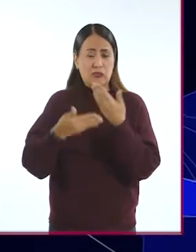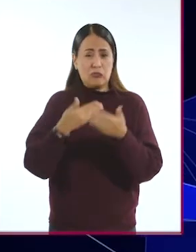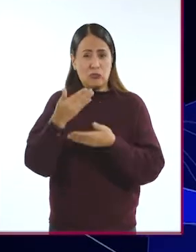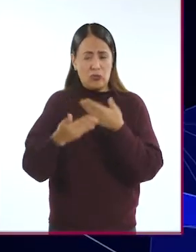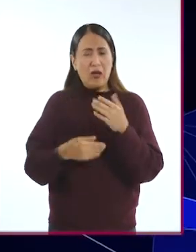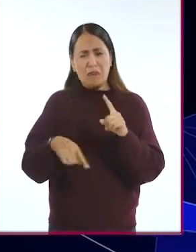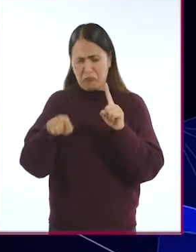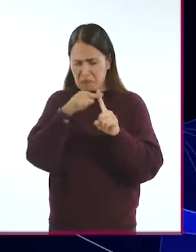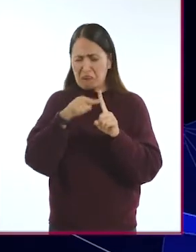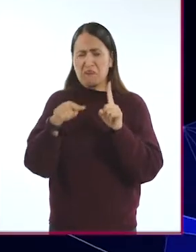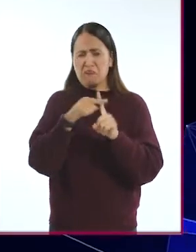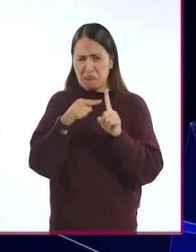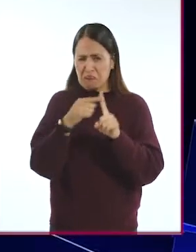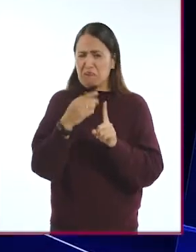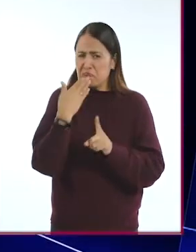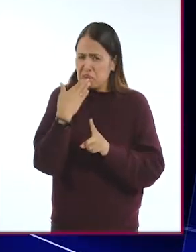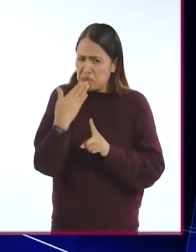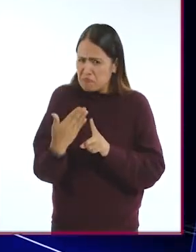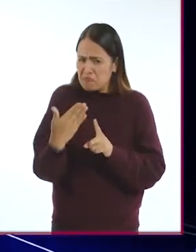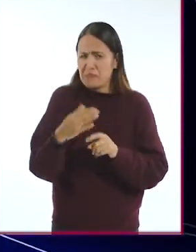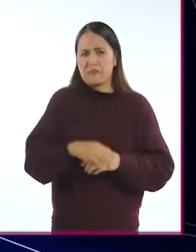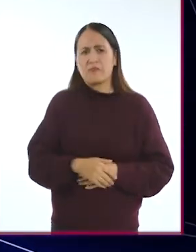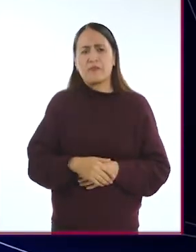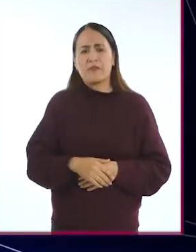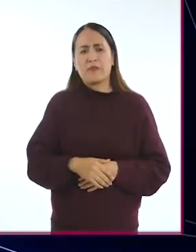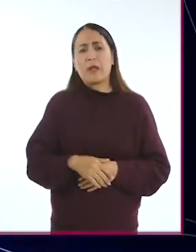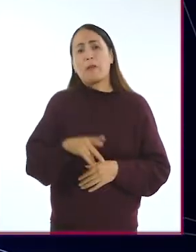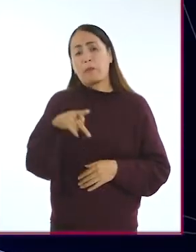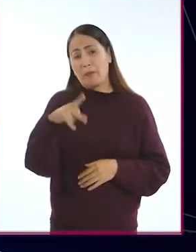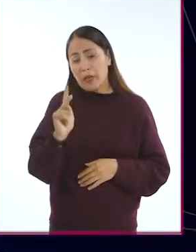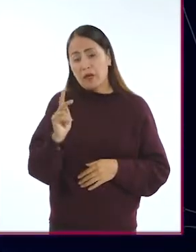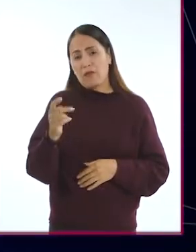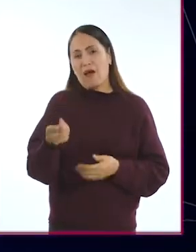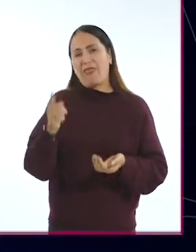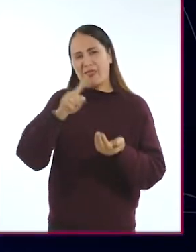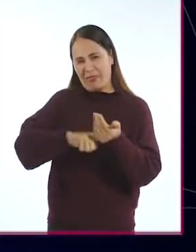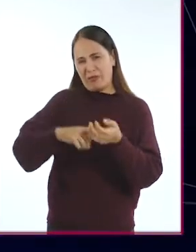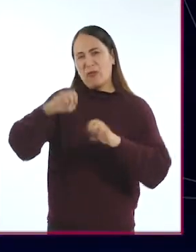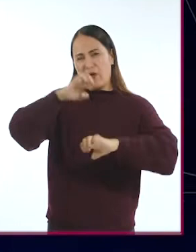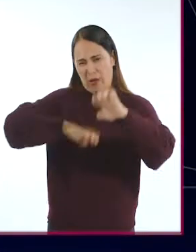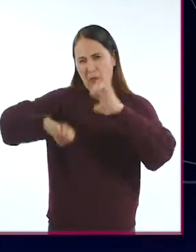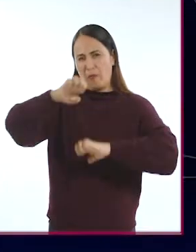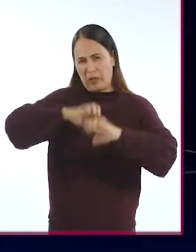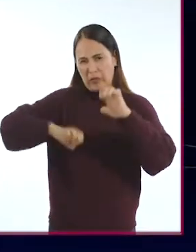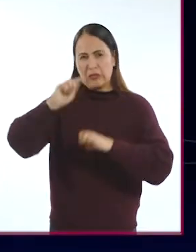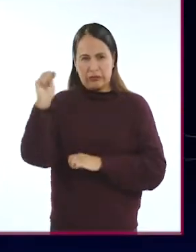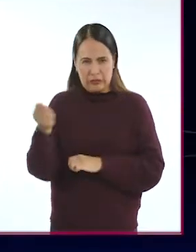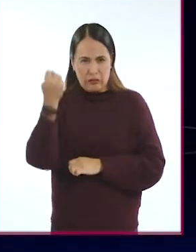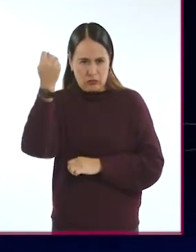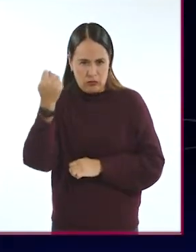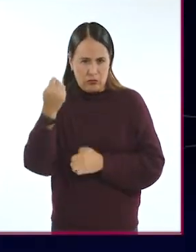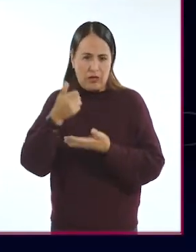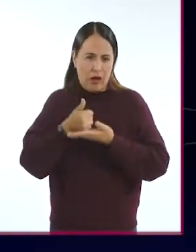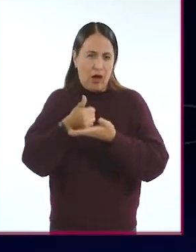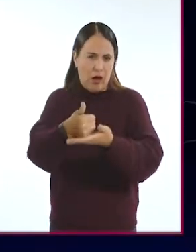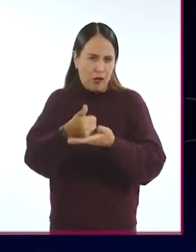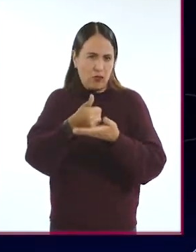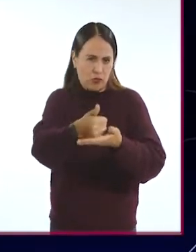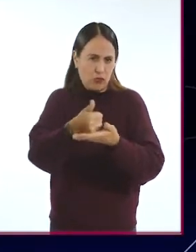manera muy, pero muy positiva si se tienen en las empresas las tecnologías asistivas